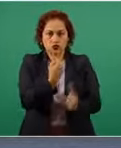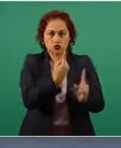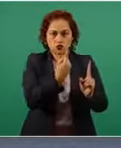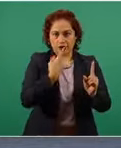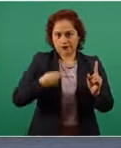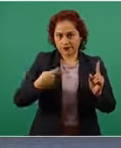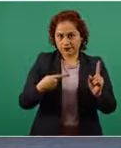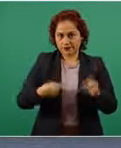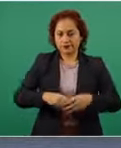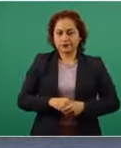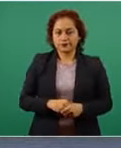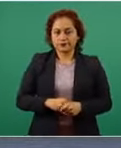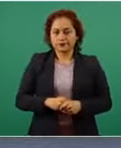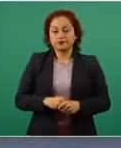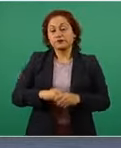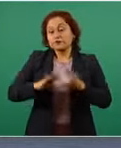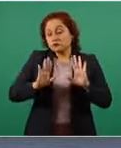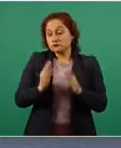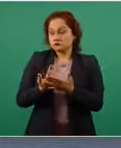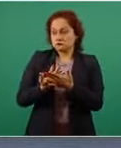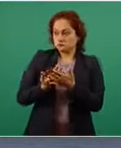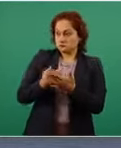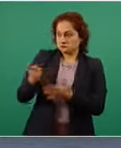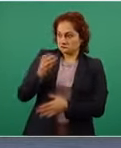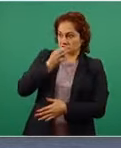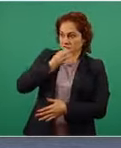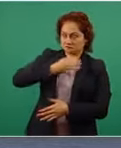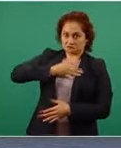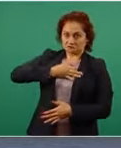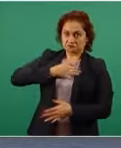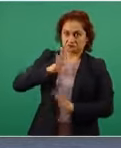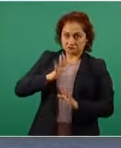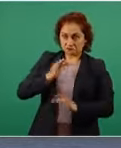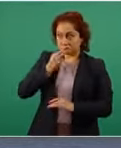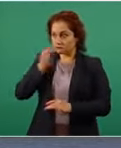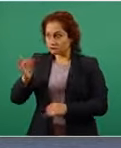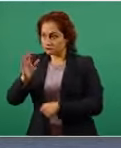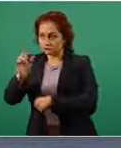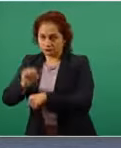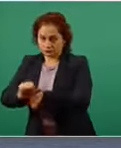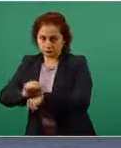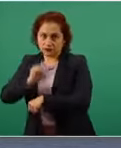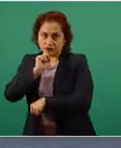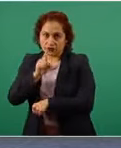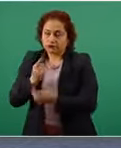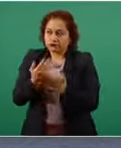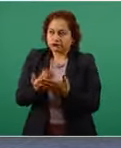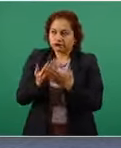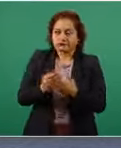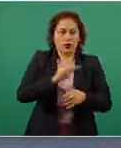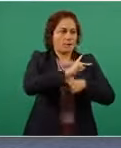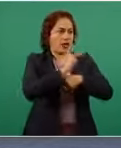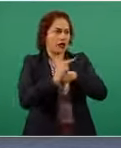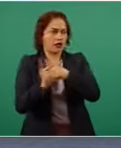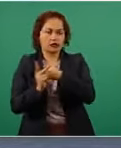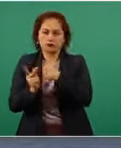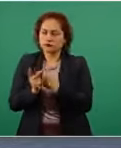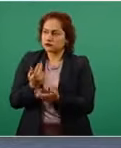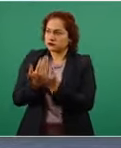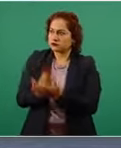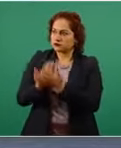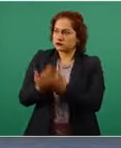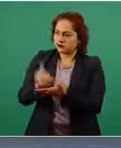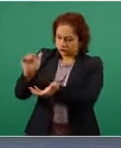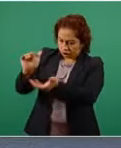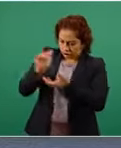Hoy esperamos que COVAX nos diga, y a Argentina y a muchos países del mundo, cuándo van a entregar su primera vacuna, porque